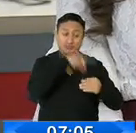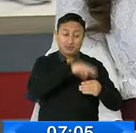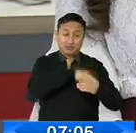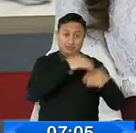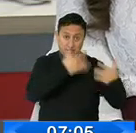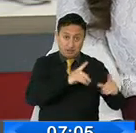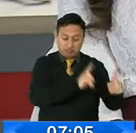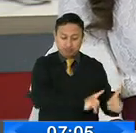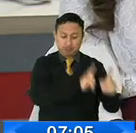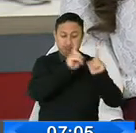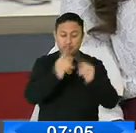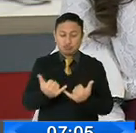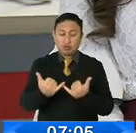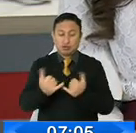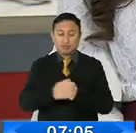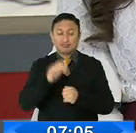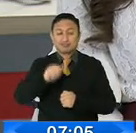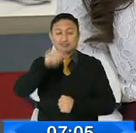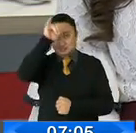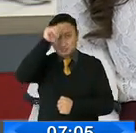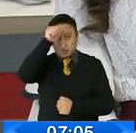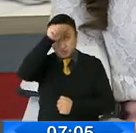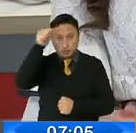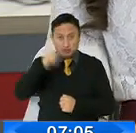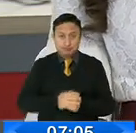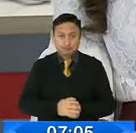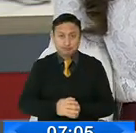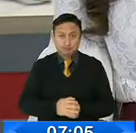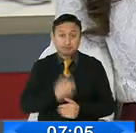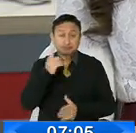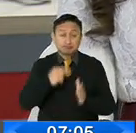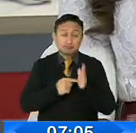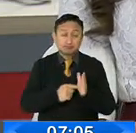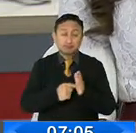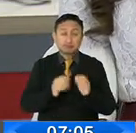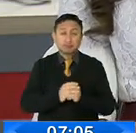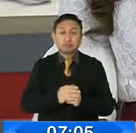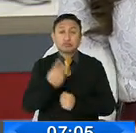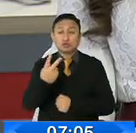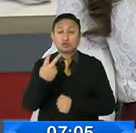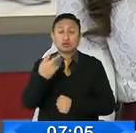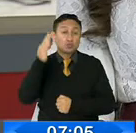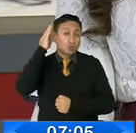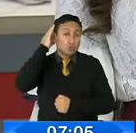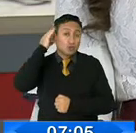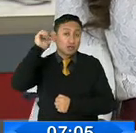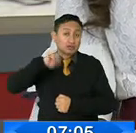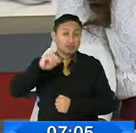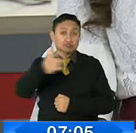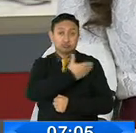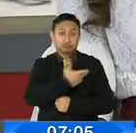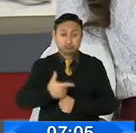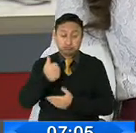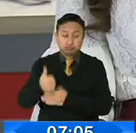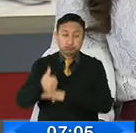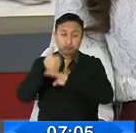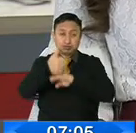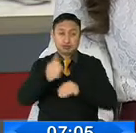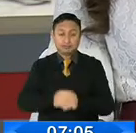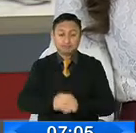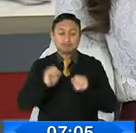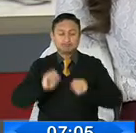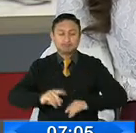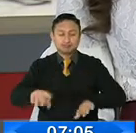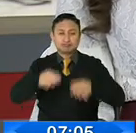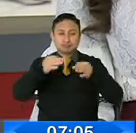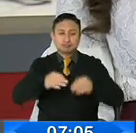políticos durante el fin de semana. Entre ellas, apenas dos son mujeres aspirantes al sillón de Carondelet y también se ratificó